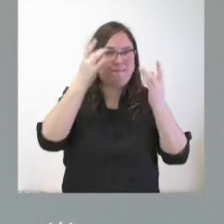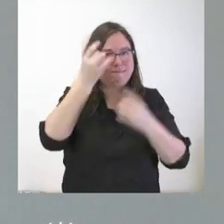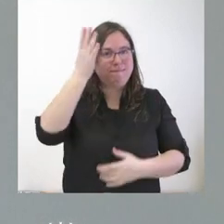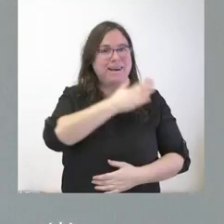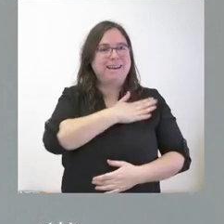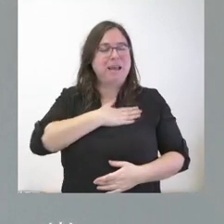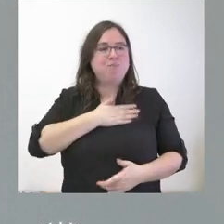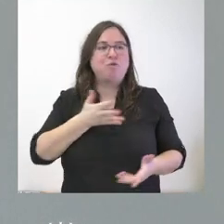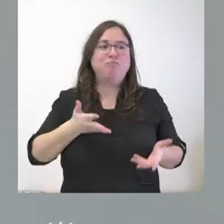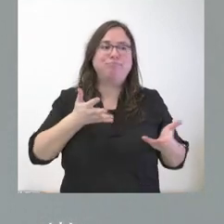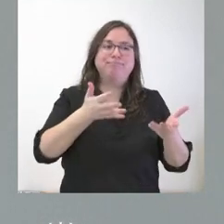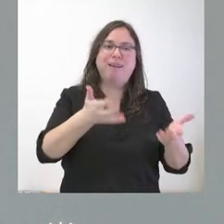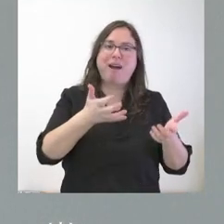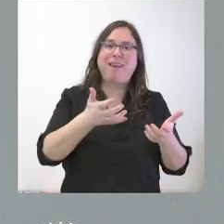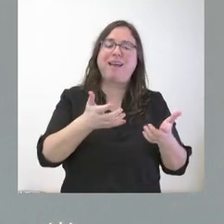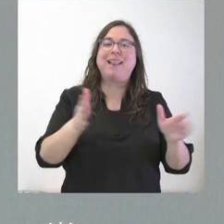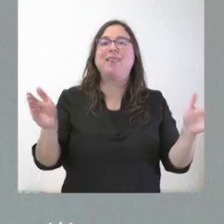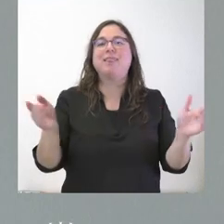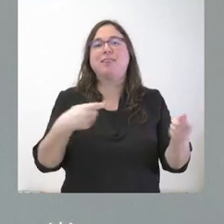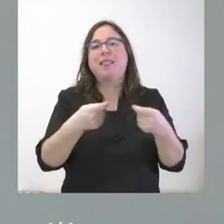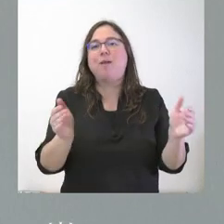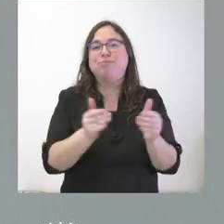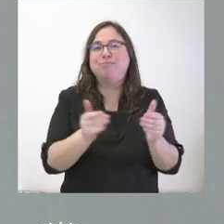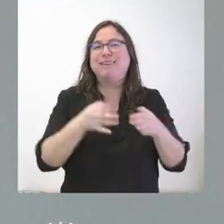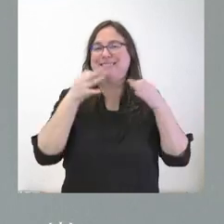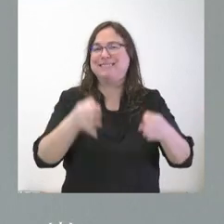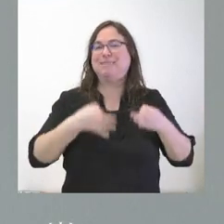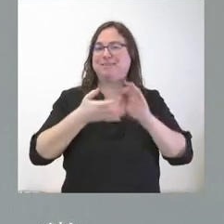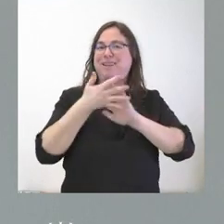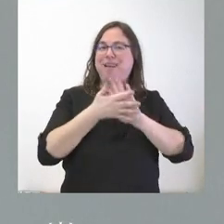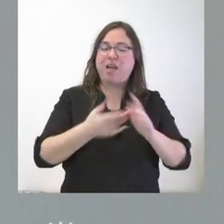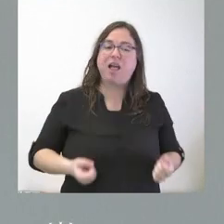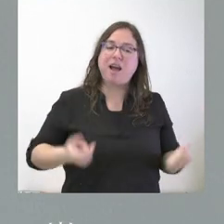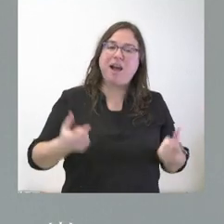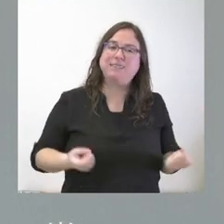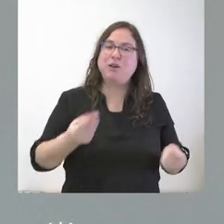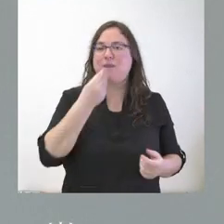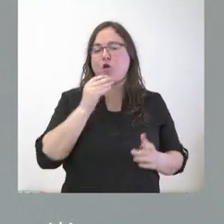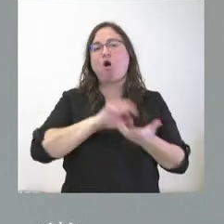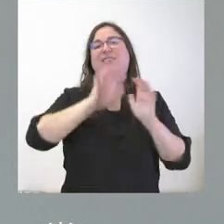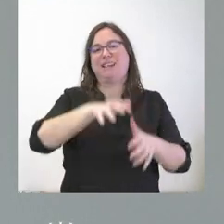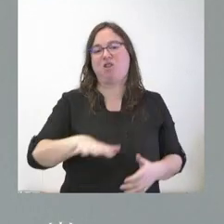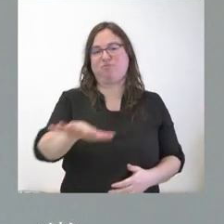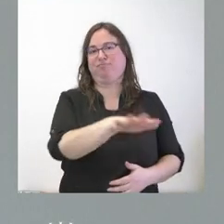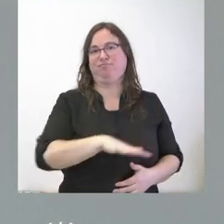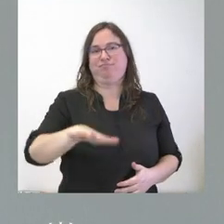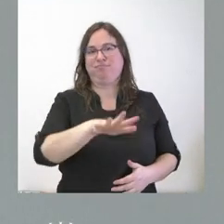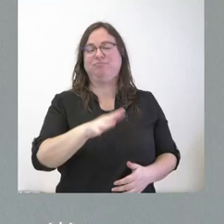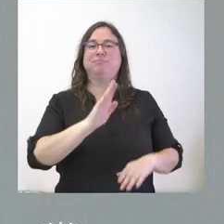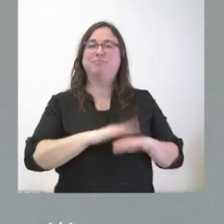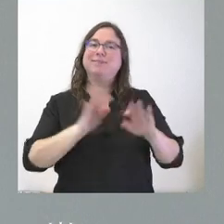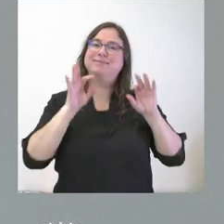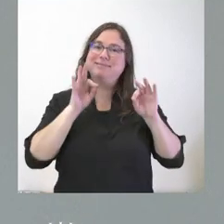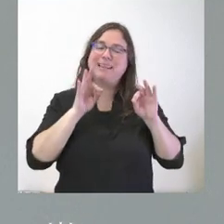beneficiar especialmente a los pequeños comercios. ¿Por qué? Porque siempre hablamos de que el gasto sea en el ámbito de Castilla y León y, por tanto, se dirige muy